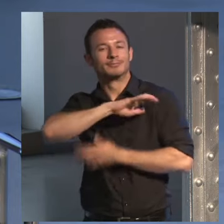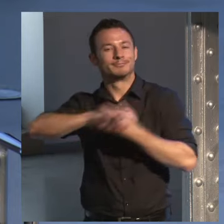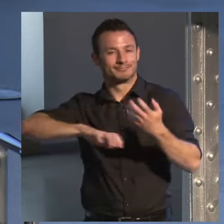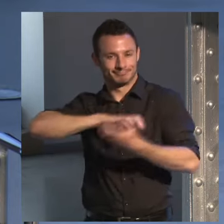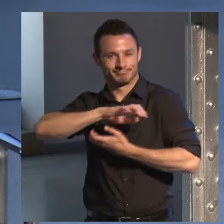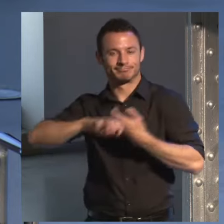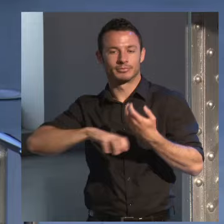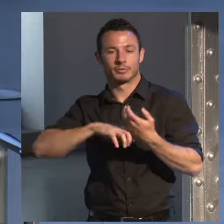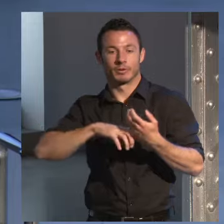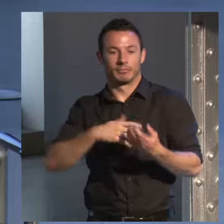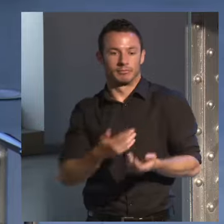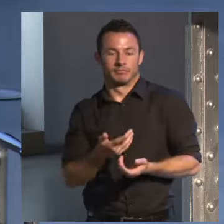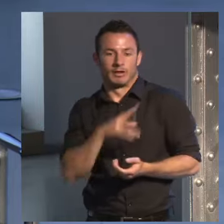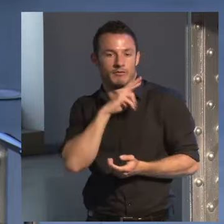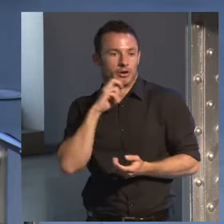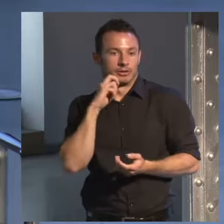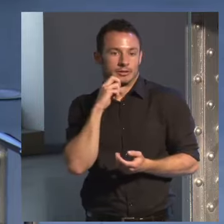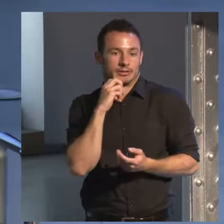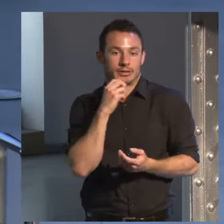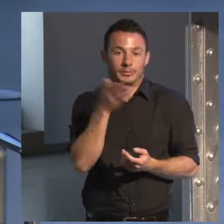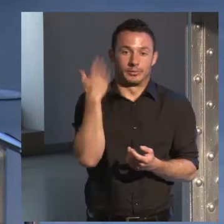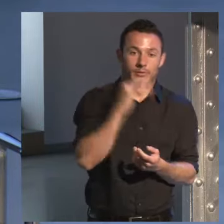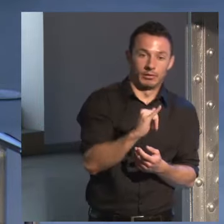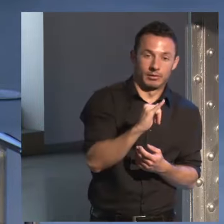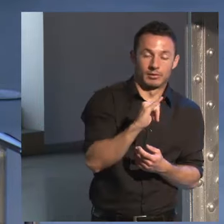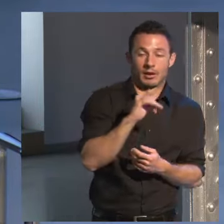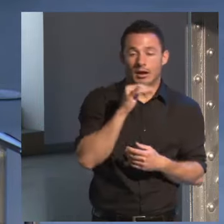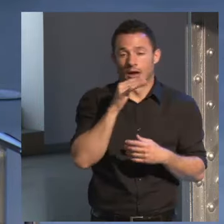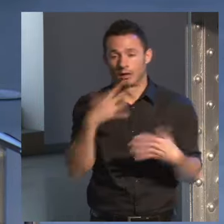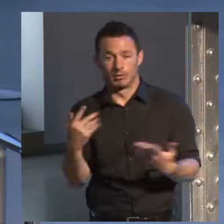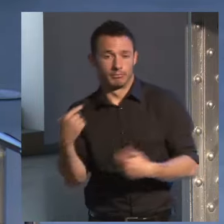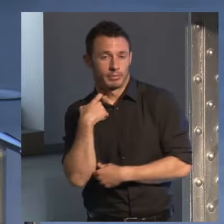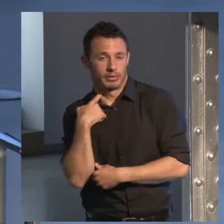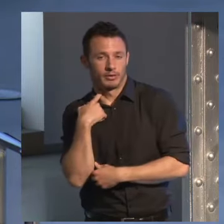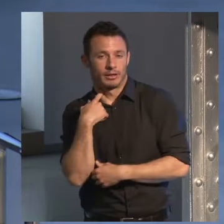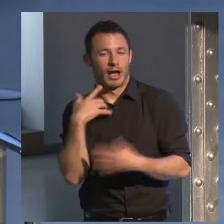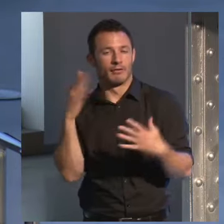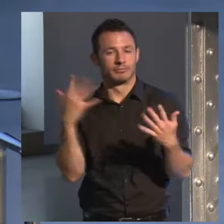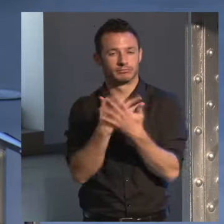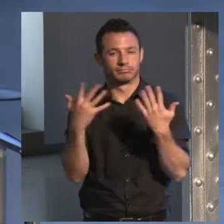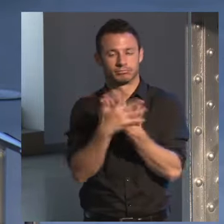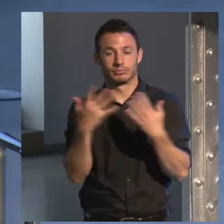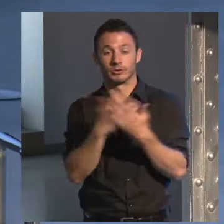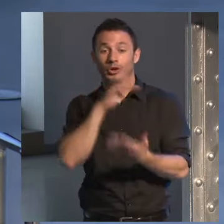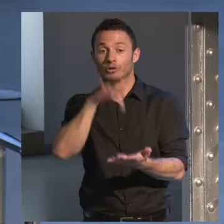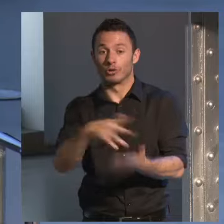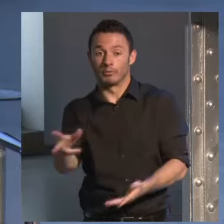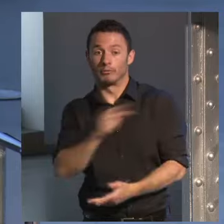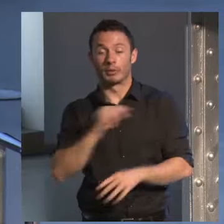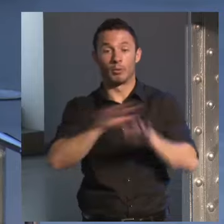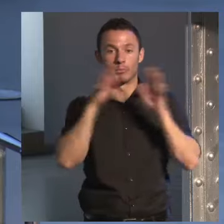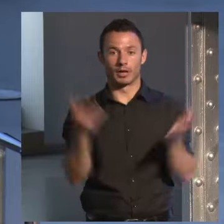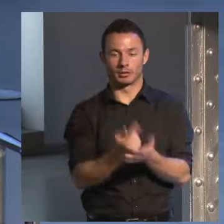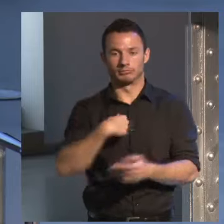tenido y que hemos perdido todo eso se mezclaba y me interesaba mucho y como me quedé cuando habló del planeta pues sorprendida